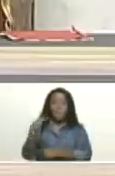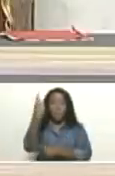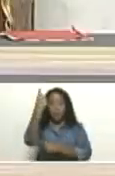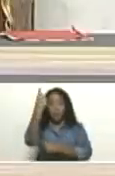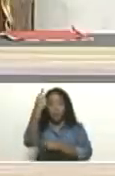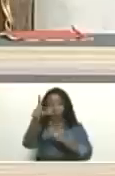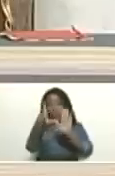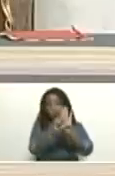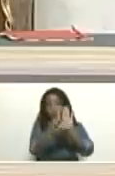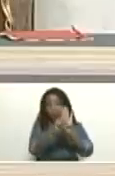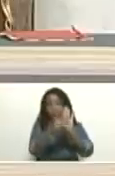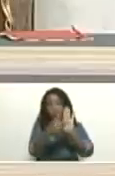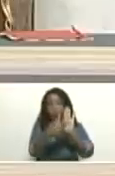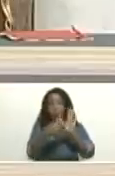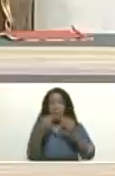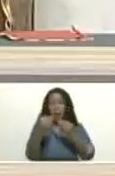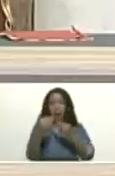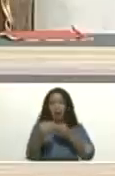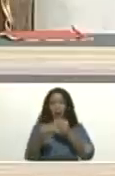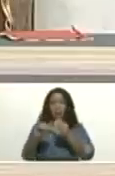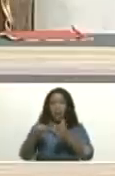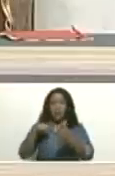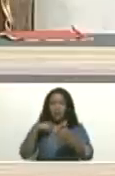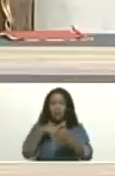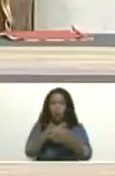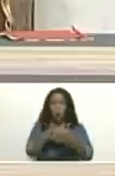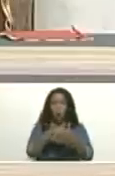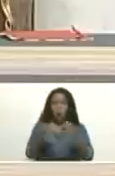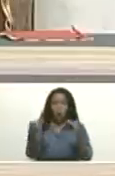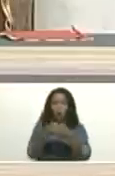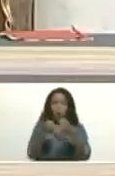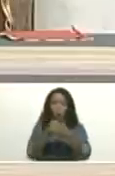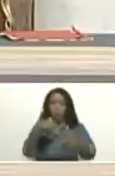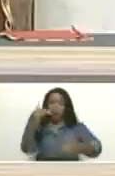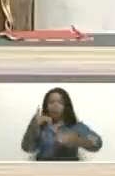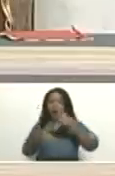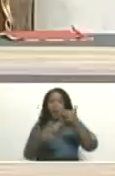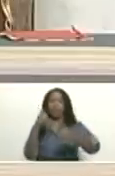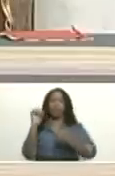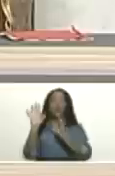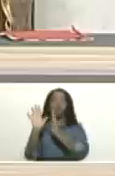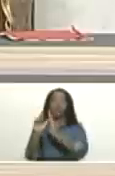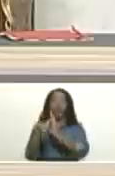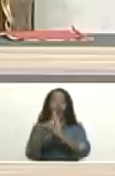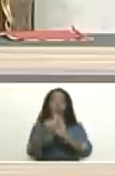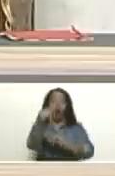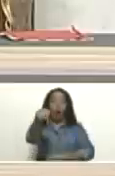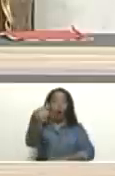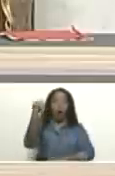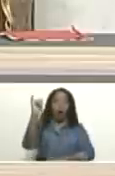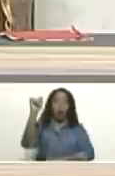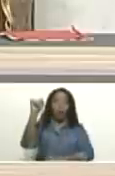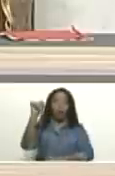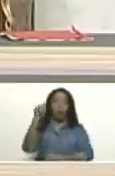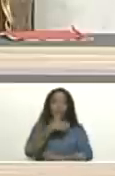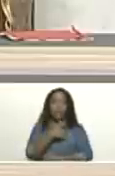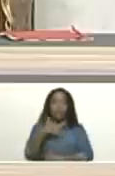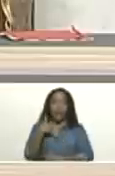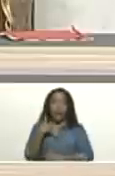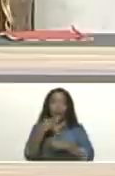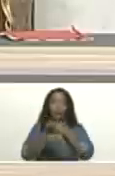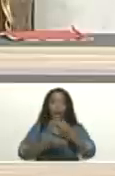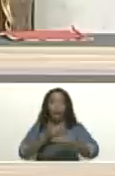para golpear durísimo a las mafias corruptas que han pretendido